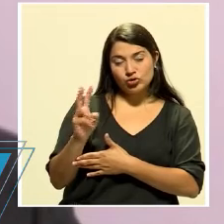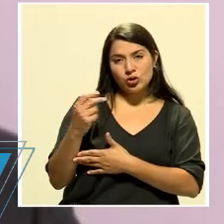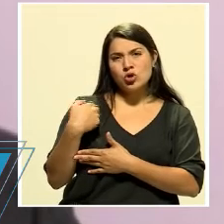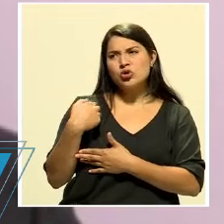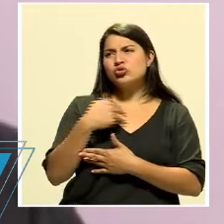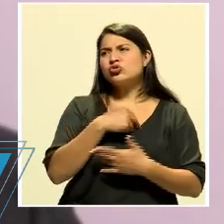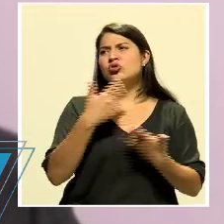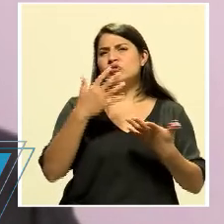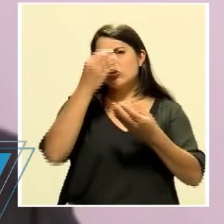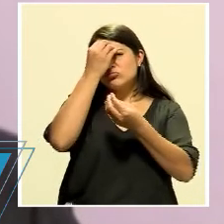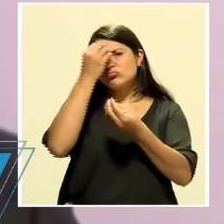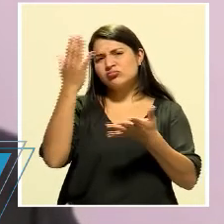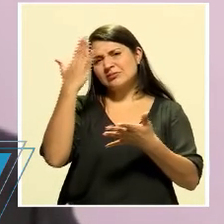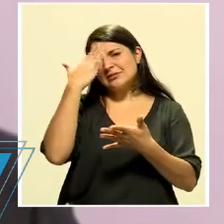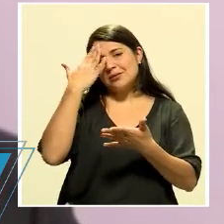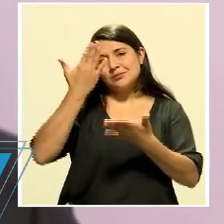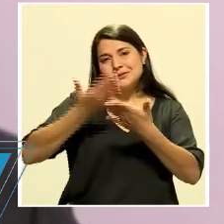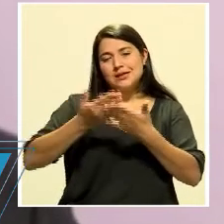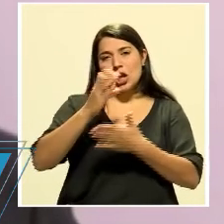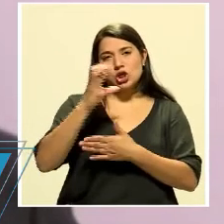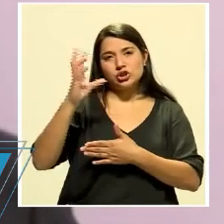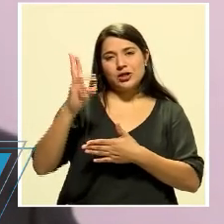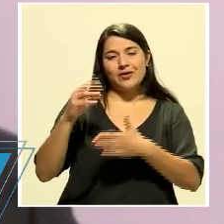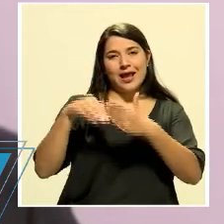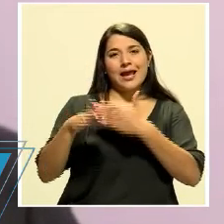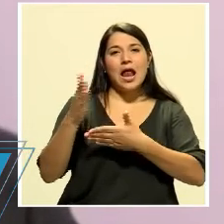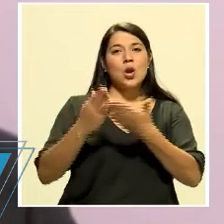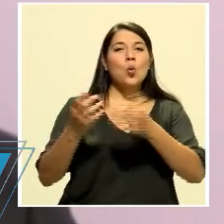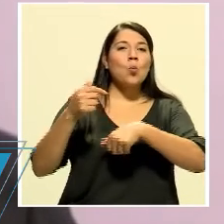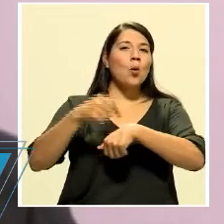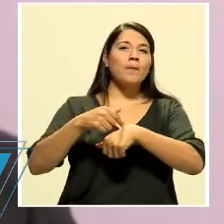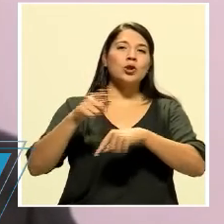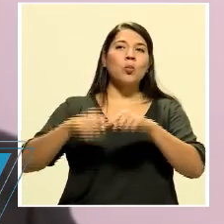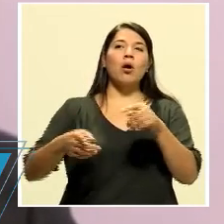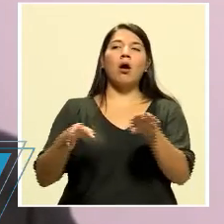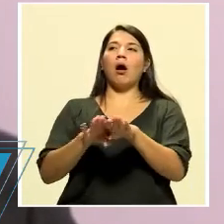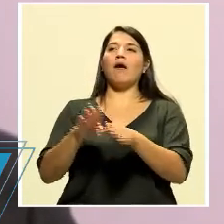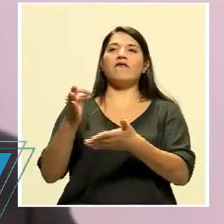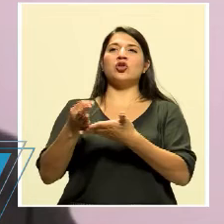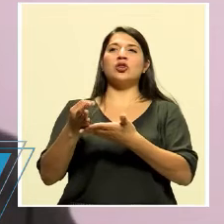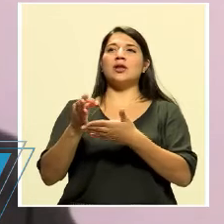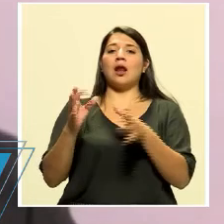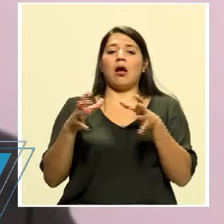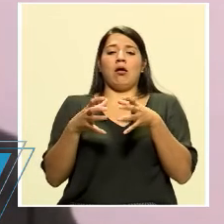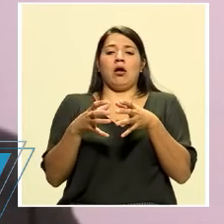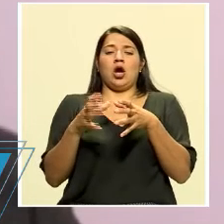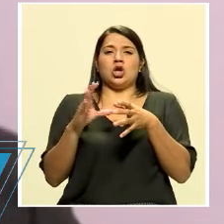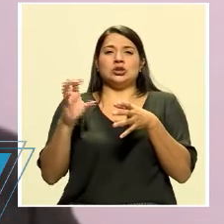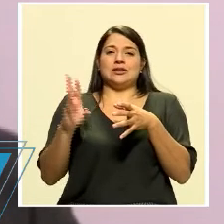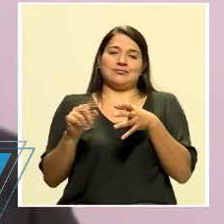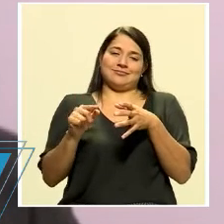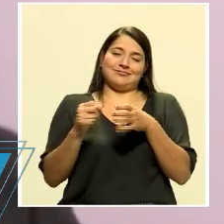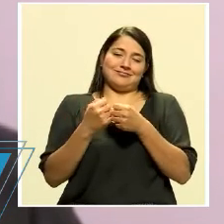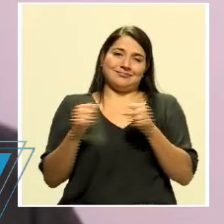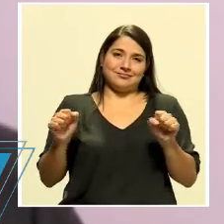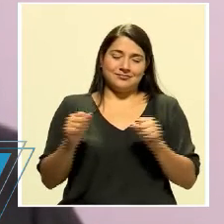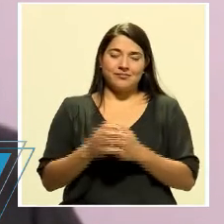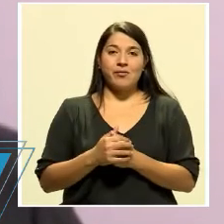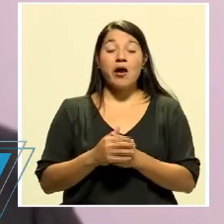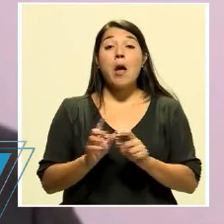dicho claramente va a llegar en algún momento, podíamos cerrar fronteras y que esto no llegara, eso era totalmente algo iluso,